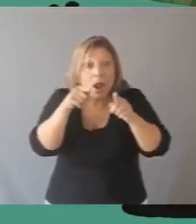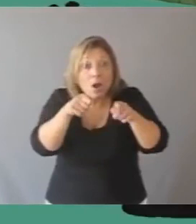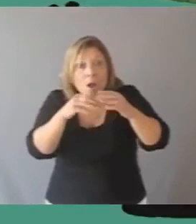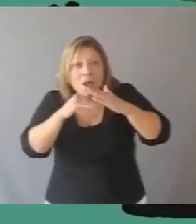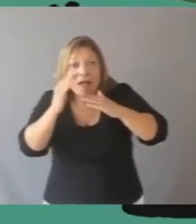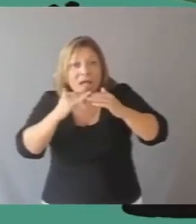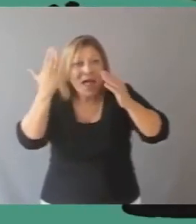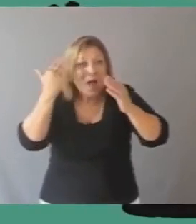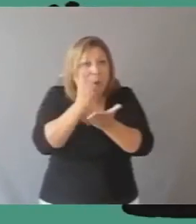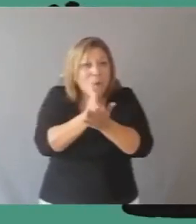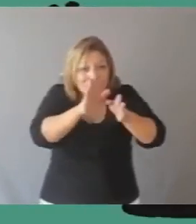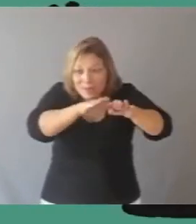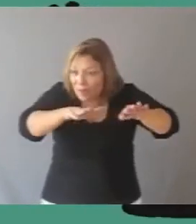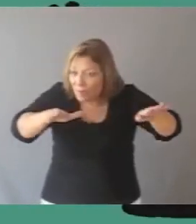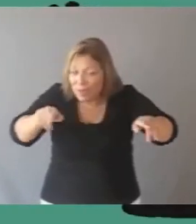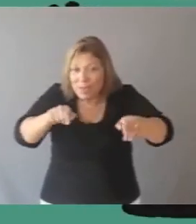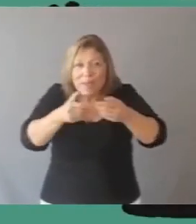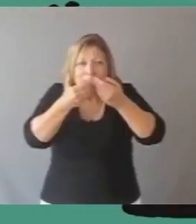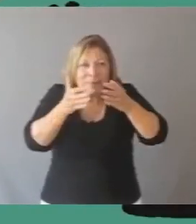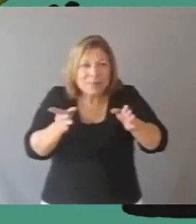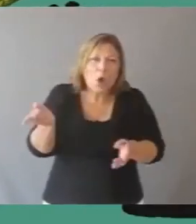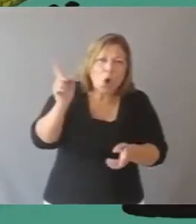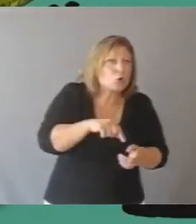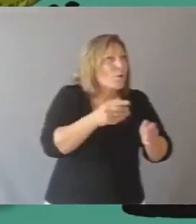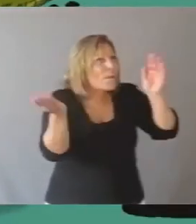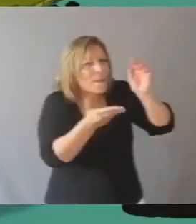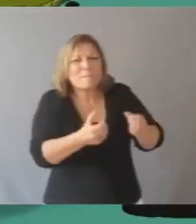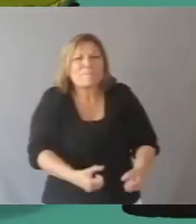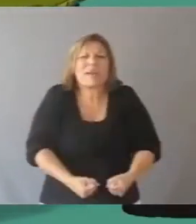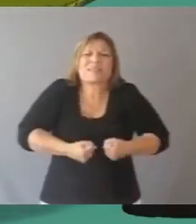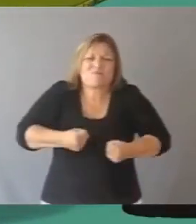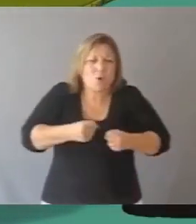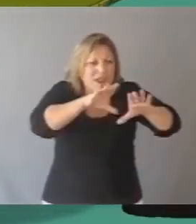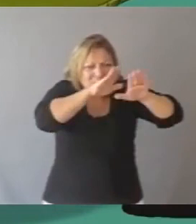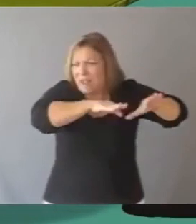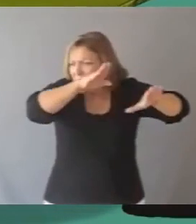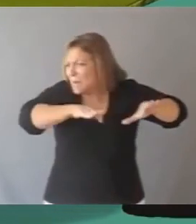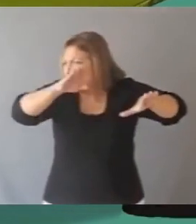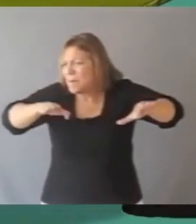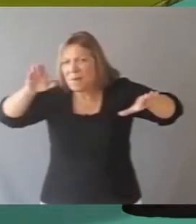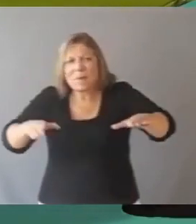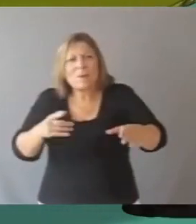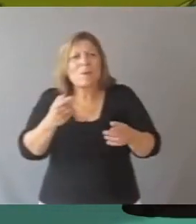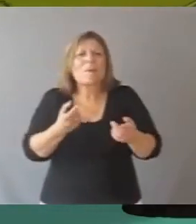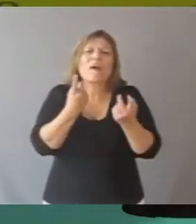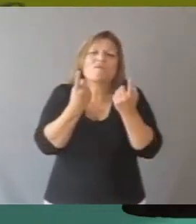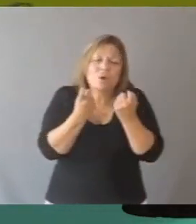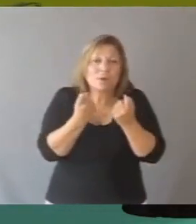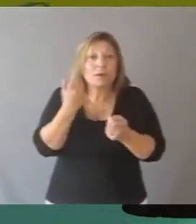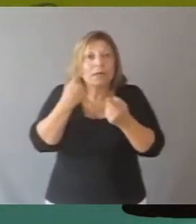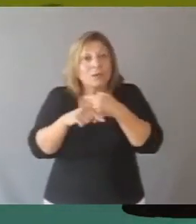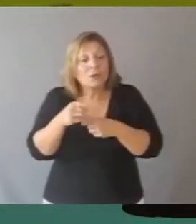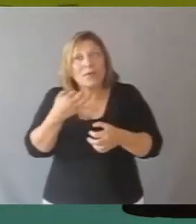lugar donde habían construido su último dique y comenzaron enseguida otro, pero mucho más fuerte que los anteriores, porque por consejo del